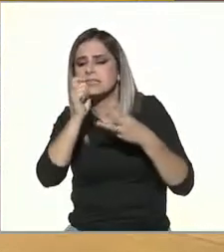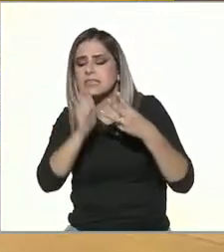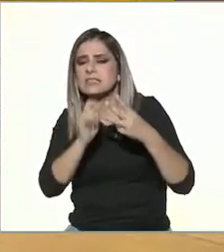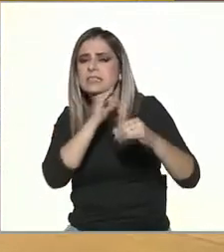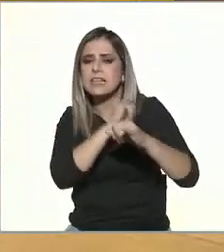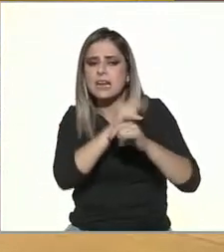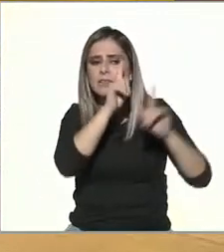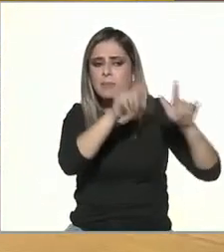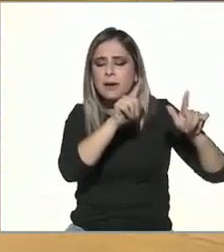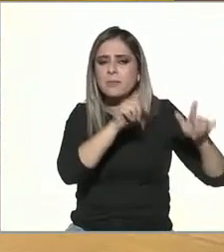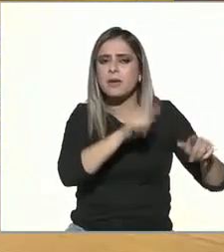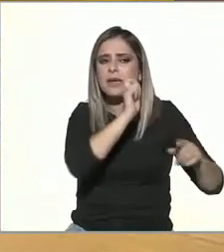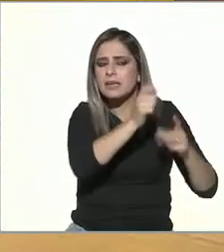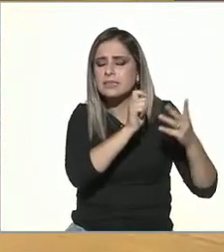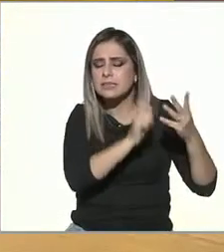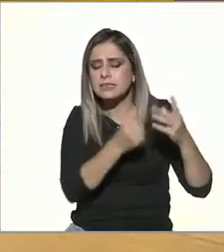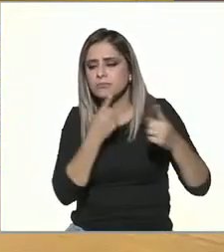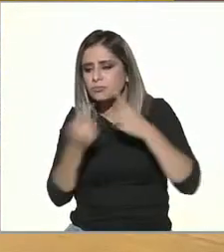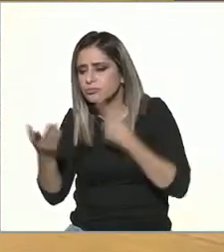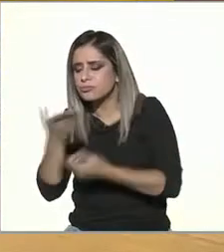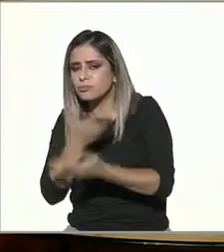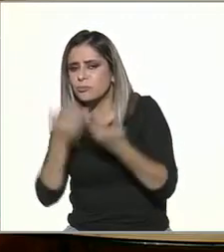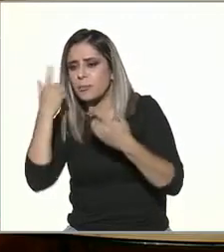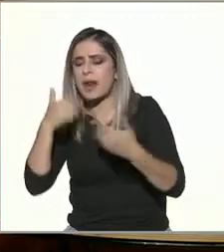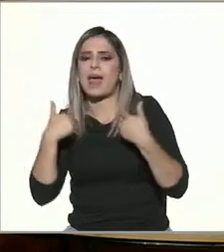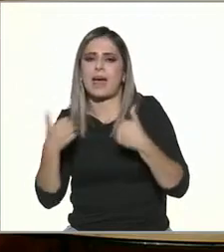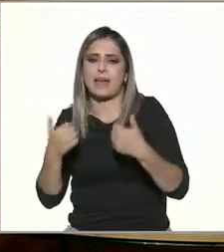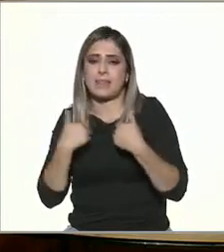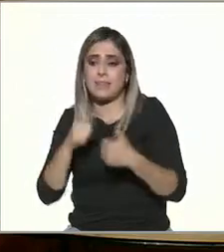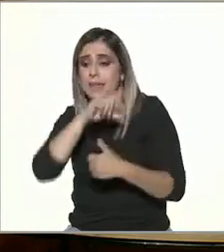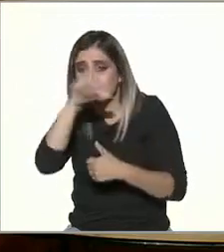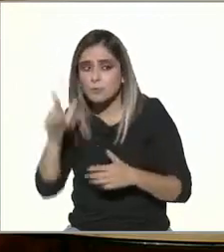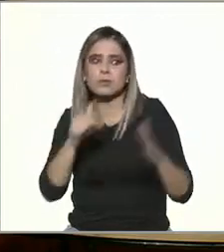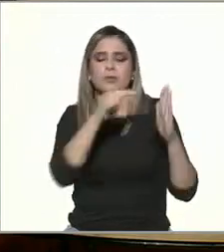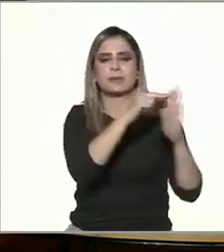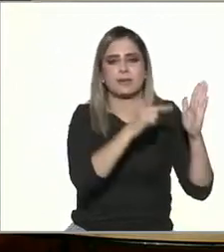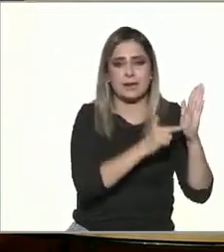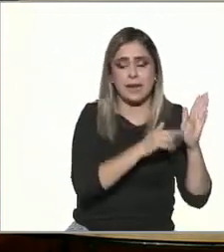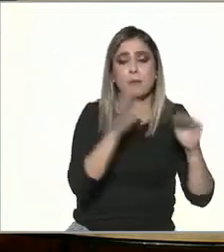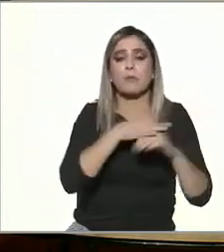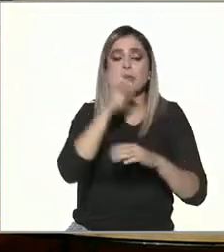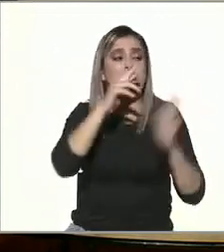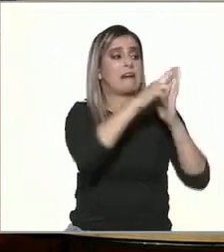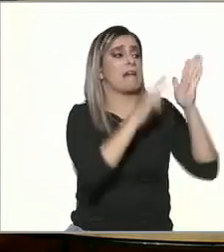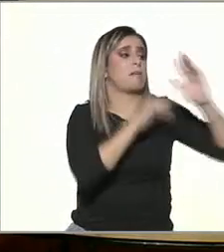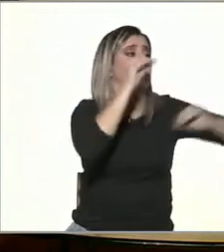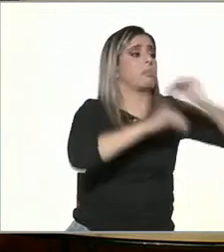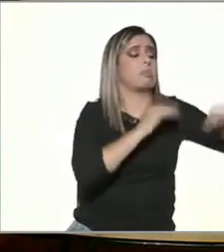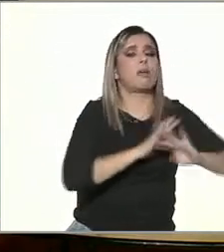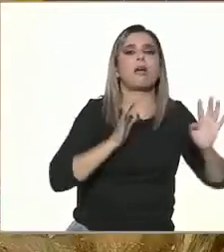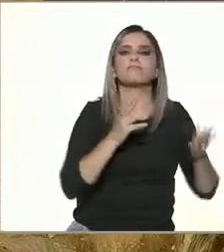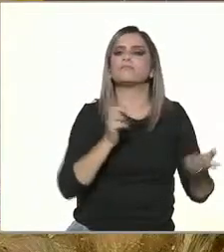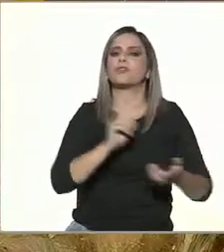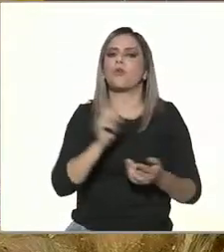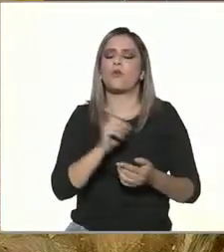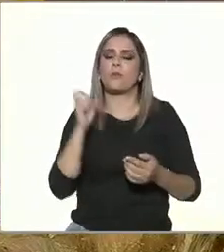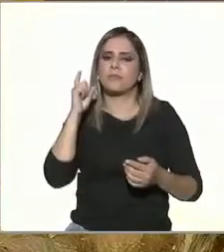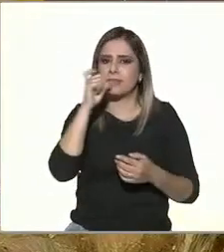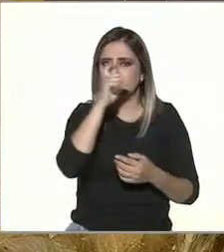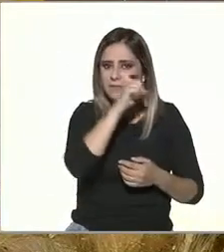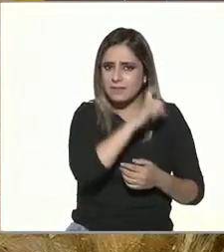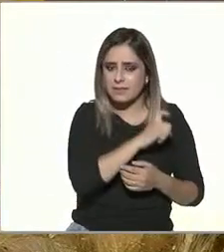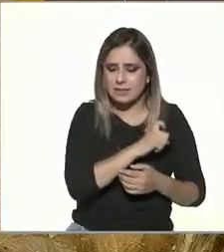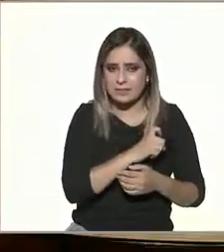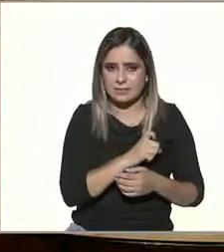vamos y cómo eso nos empieza a ayudar antes de cualquier regulación porque si movemos algo por un lado cuidado es como todo en la vida es como impacta del otro